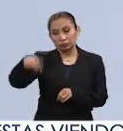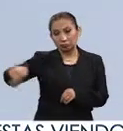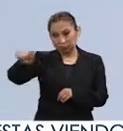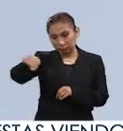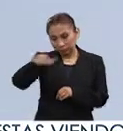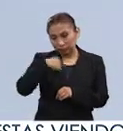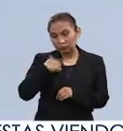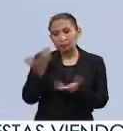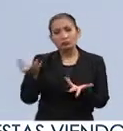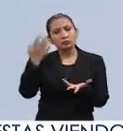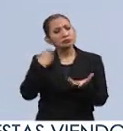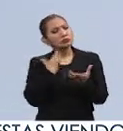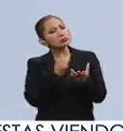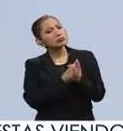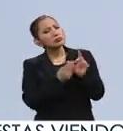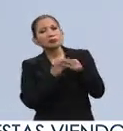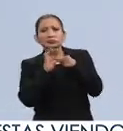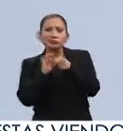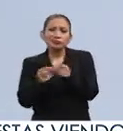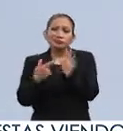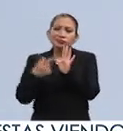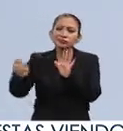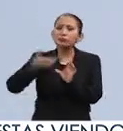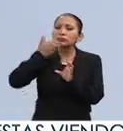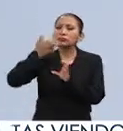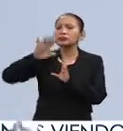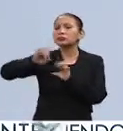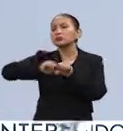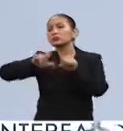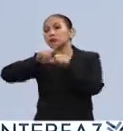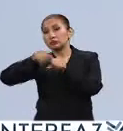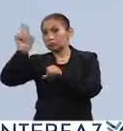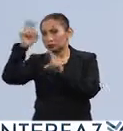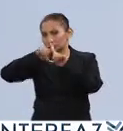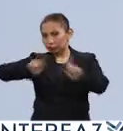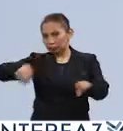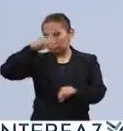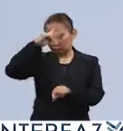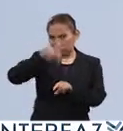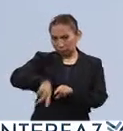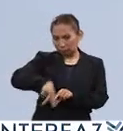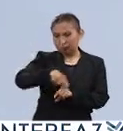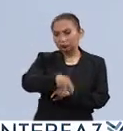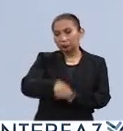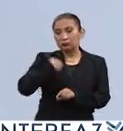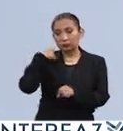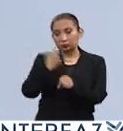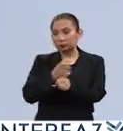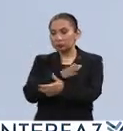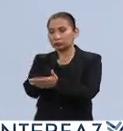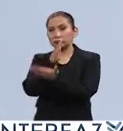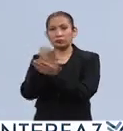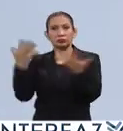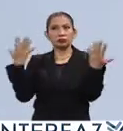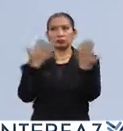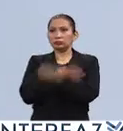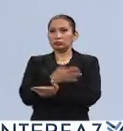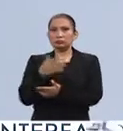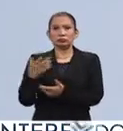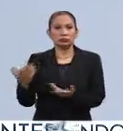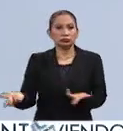nos enseñaron sus prácticas sociales porque es muy diferente a las de aquí. En el primer momento llegamos y